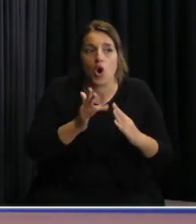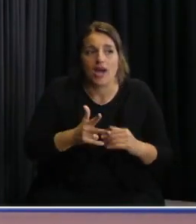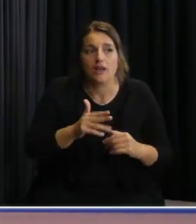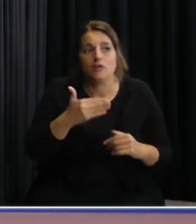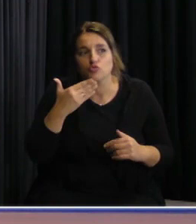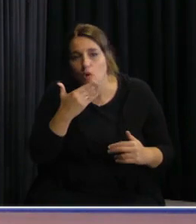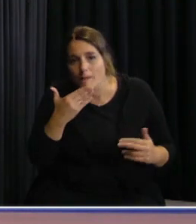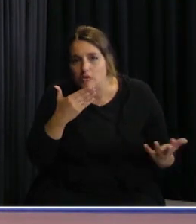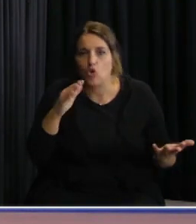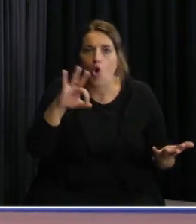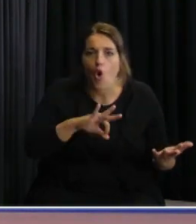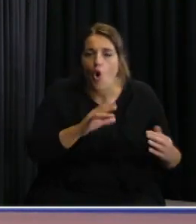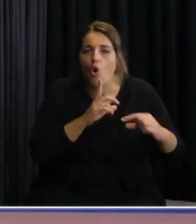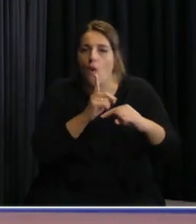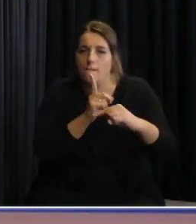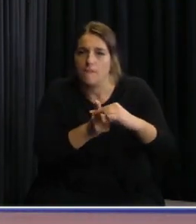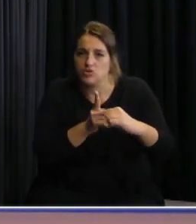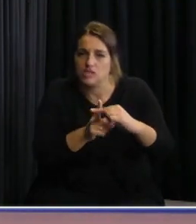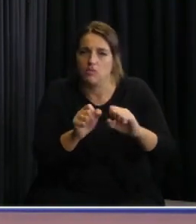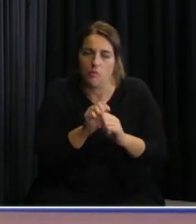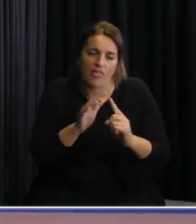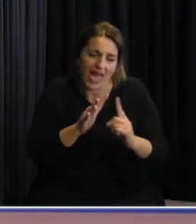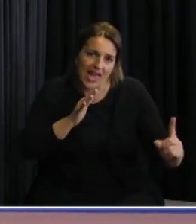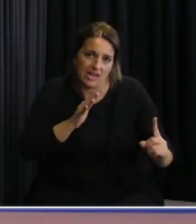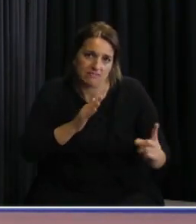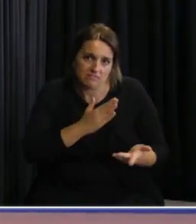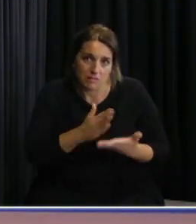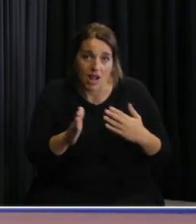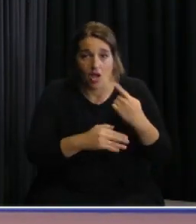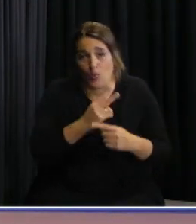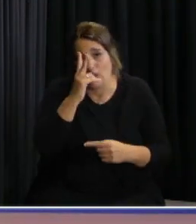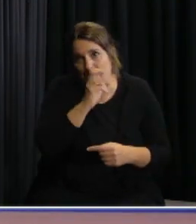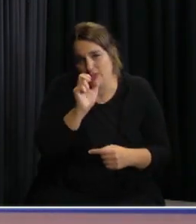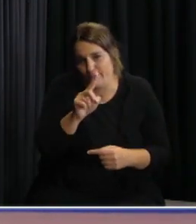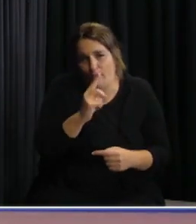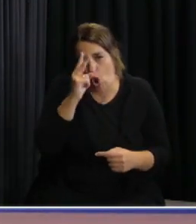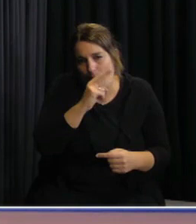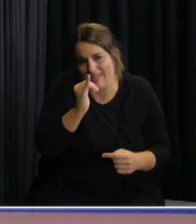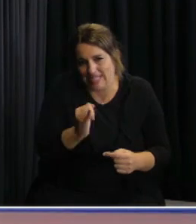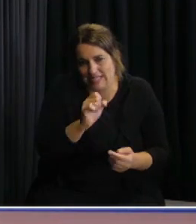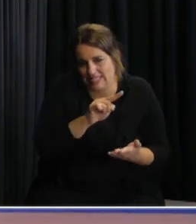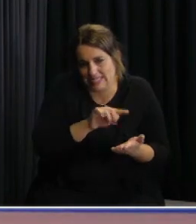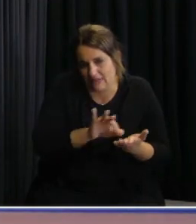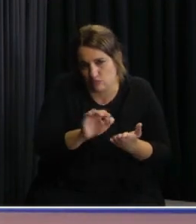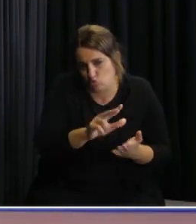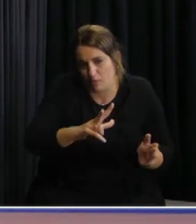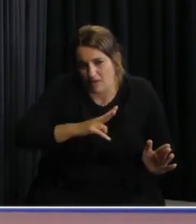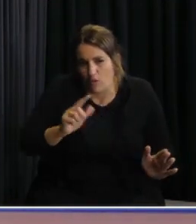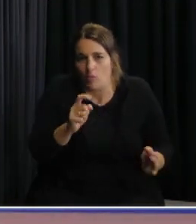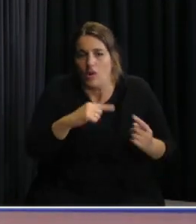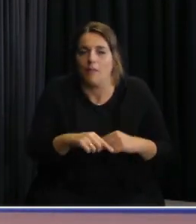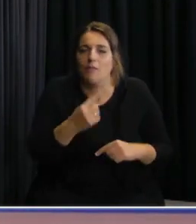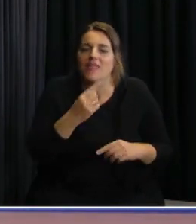positivos poder aislarlo ¿verdad? Está claro que los que necesiten internación van a su prestador y en ese sentido como dije